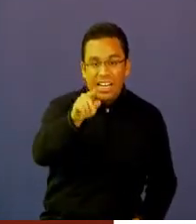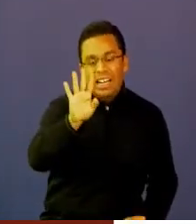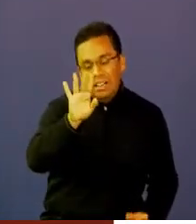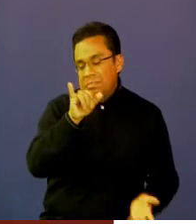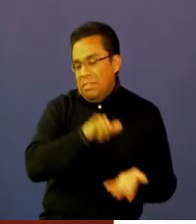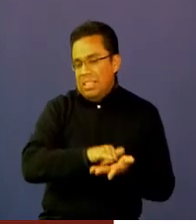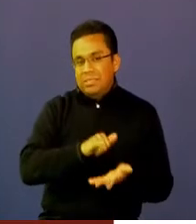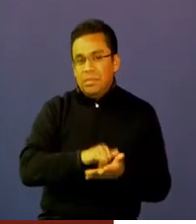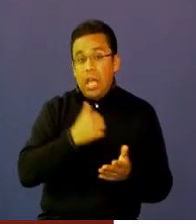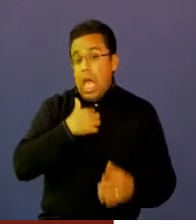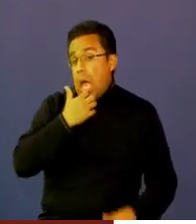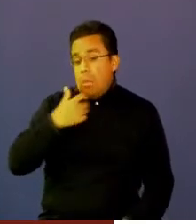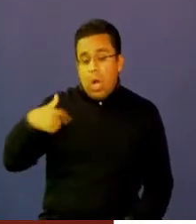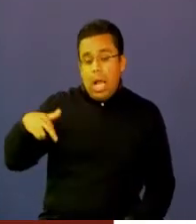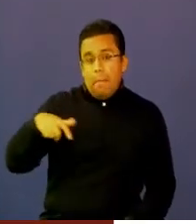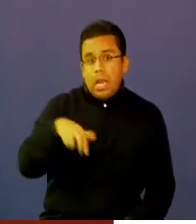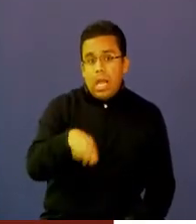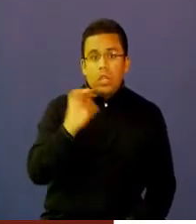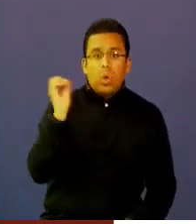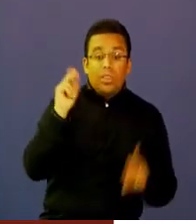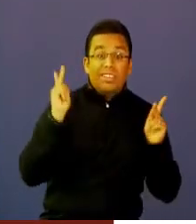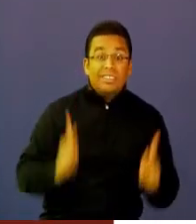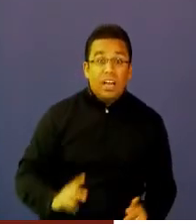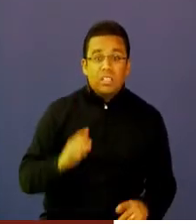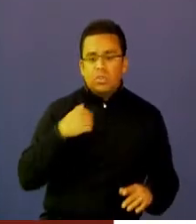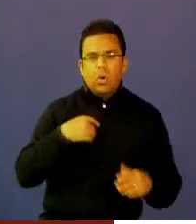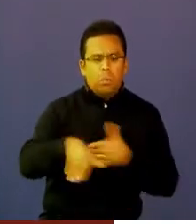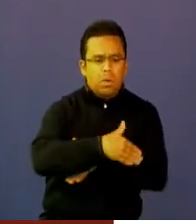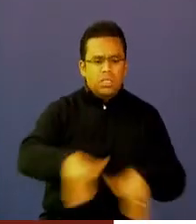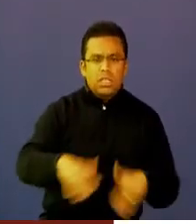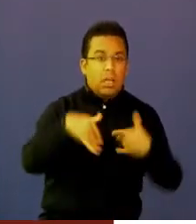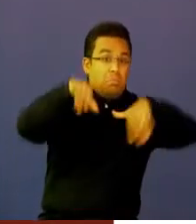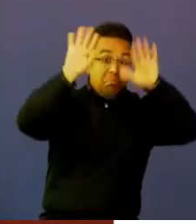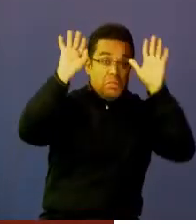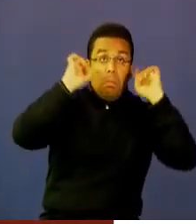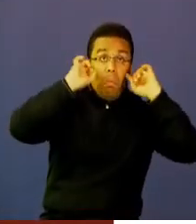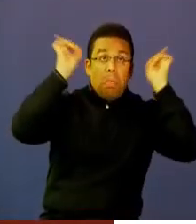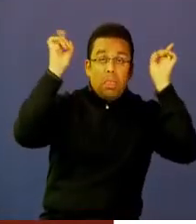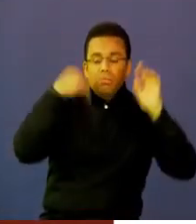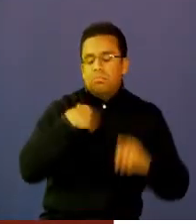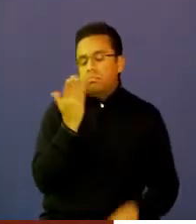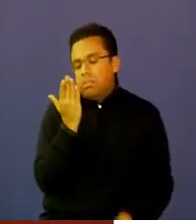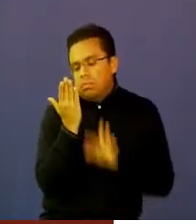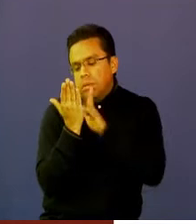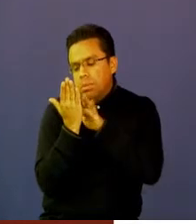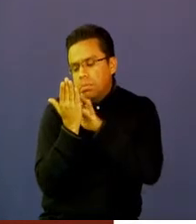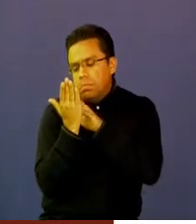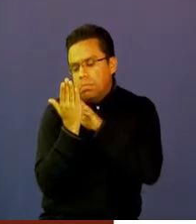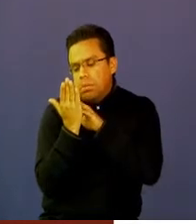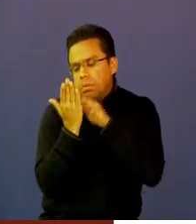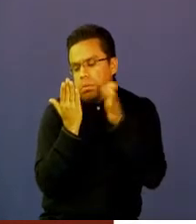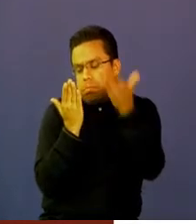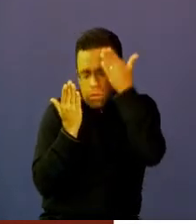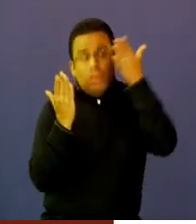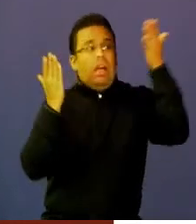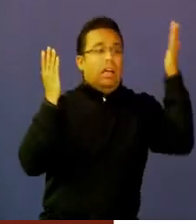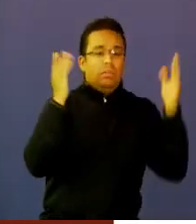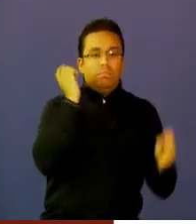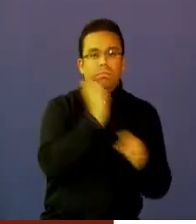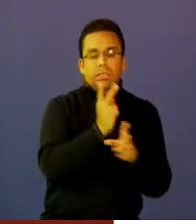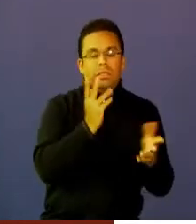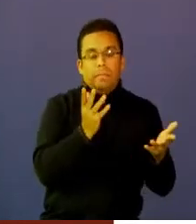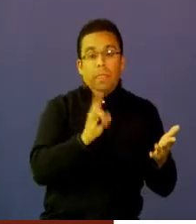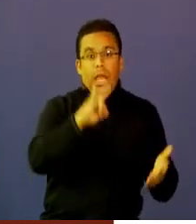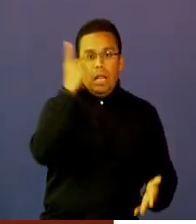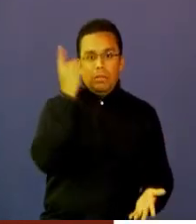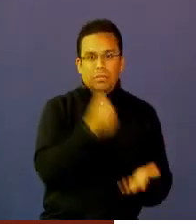caminando, mientras están en el descanso en los pasillos, por estar conectados a su teléfono, han tenido tan dificultades. Pero eso